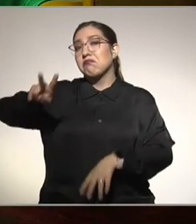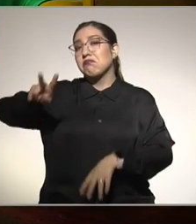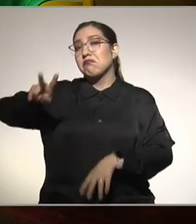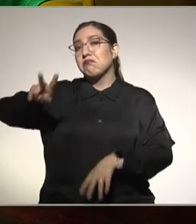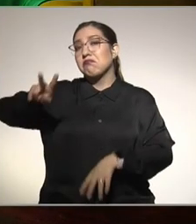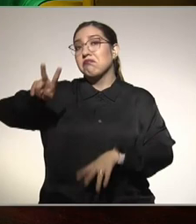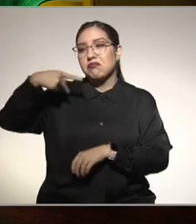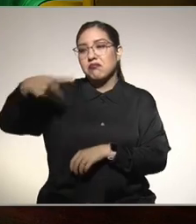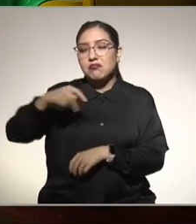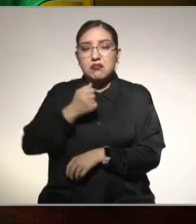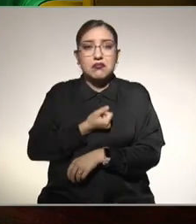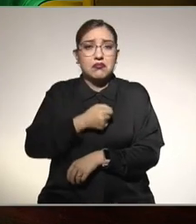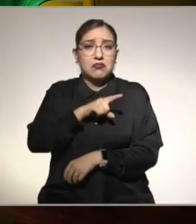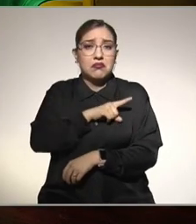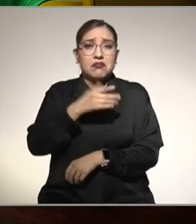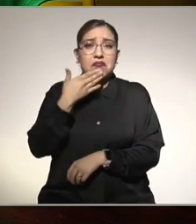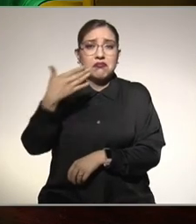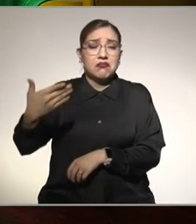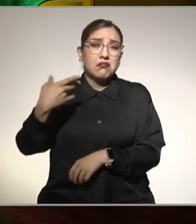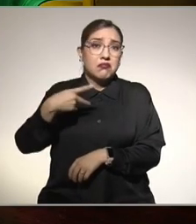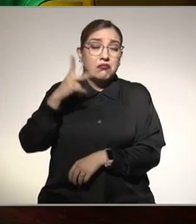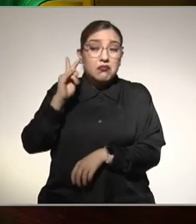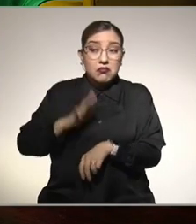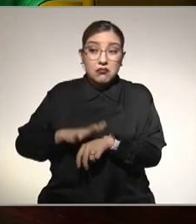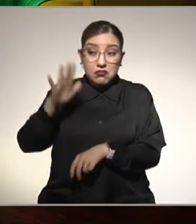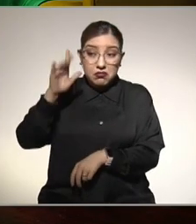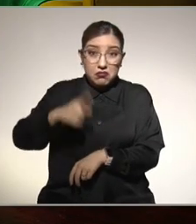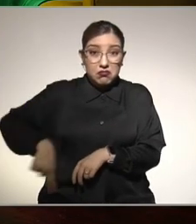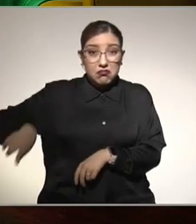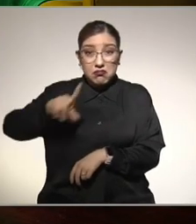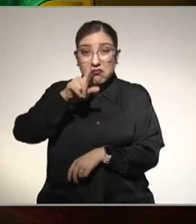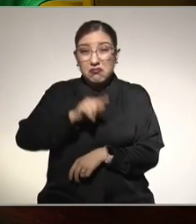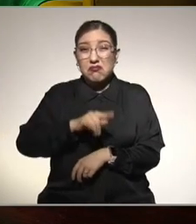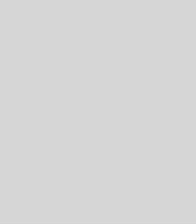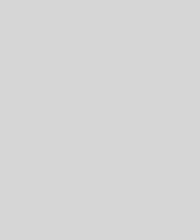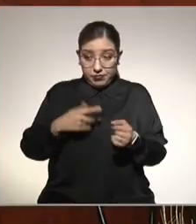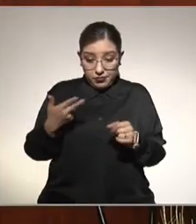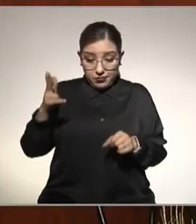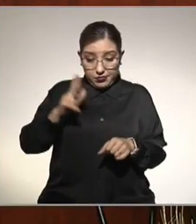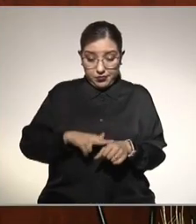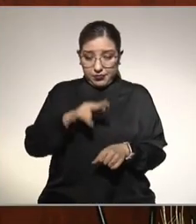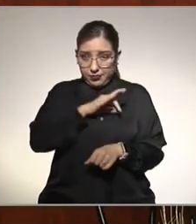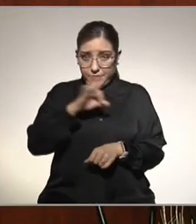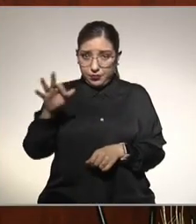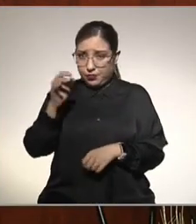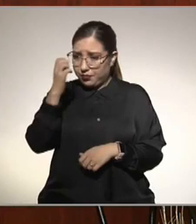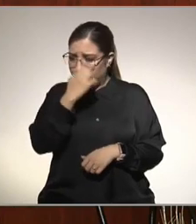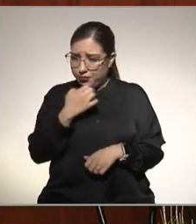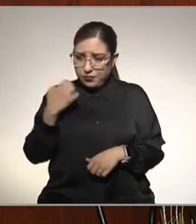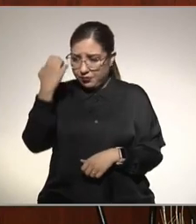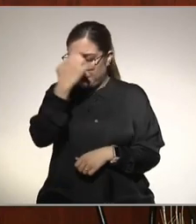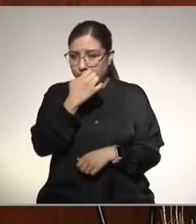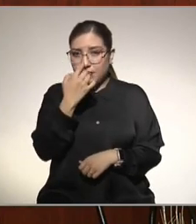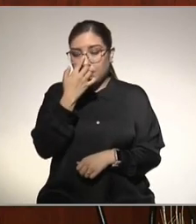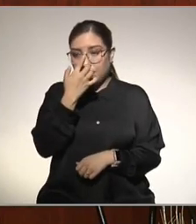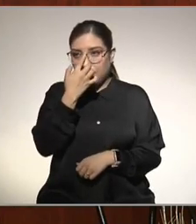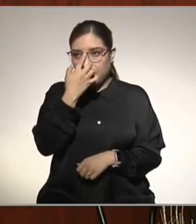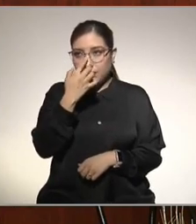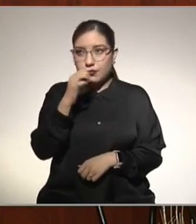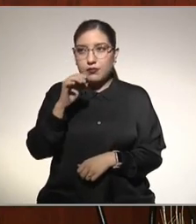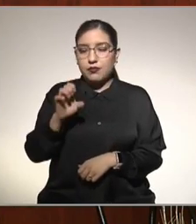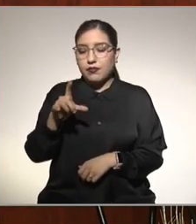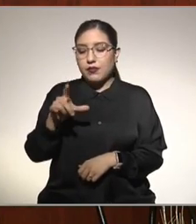sangre pues resulta que la gran mayoría tienen sobrepeso 75-80% un estudio para medir el hígado graso que se llama